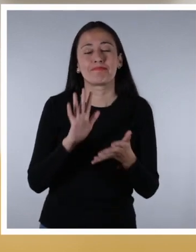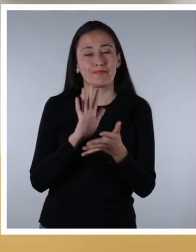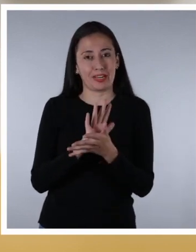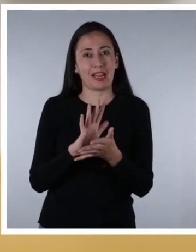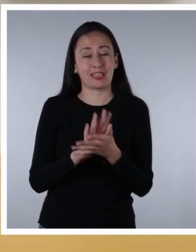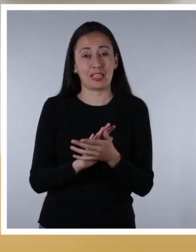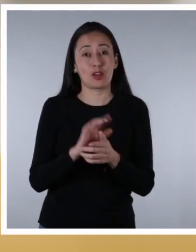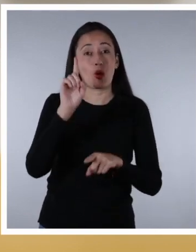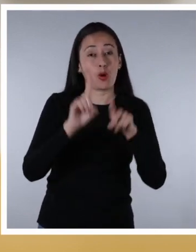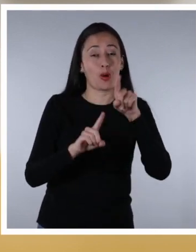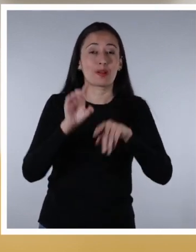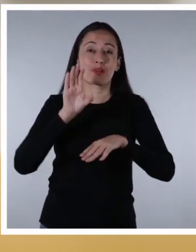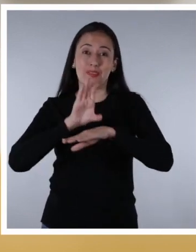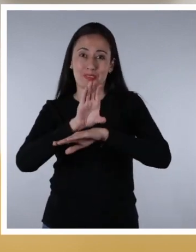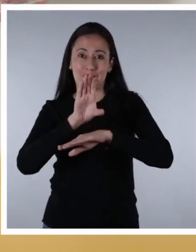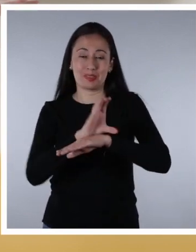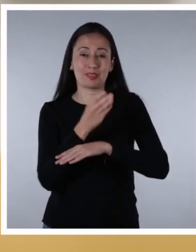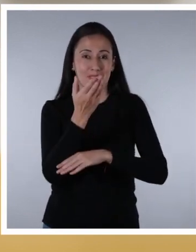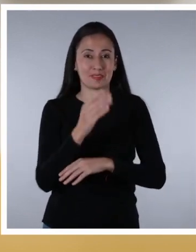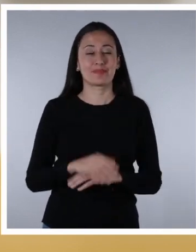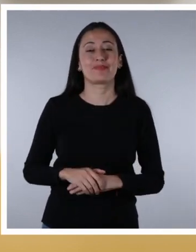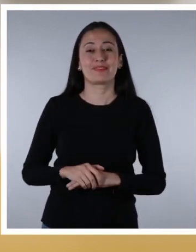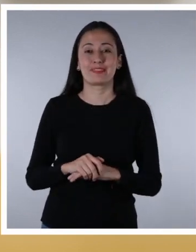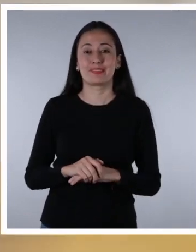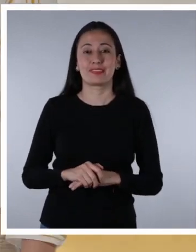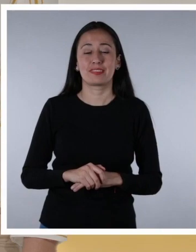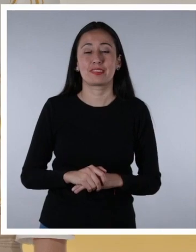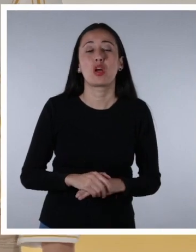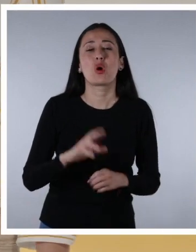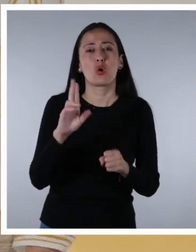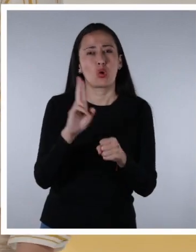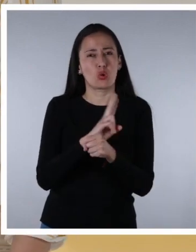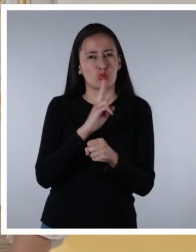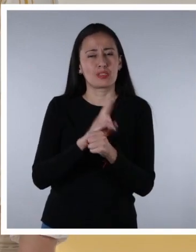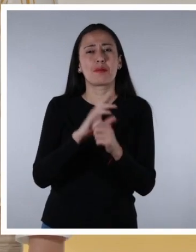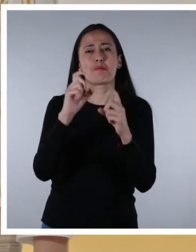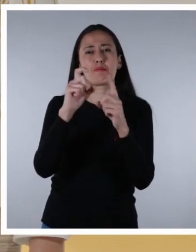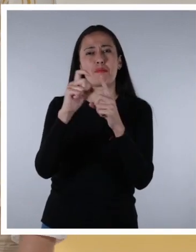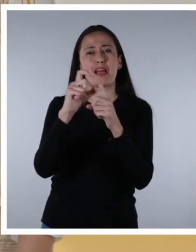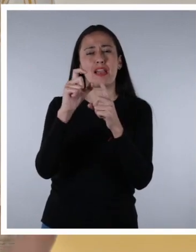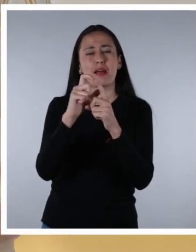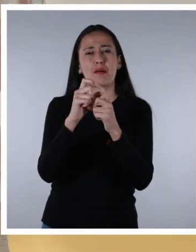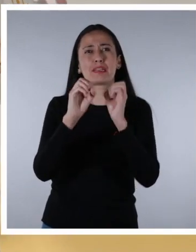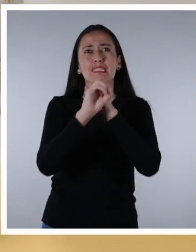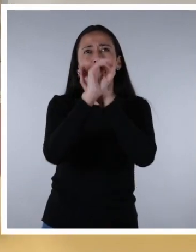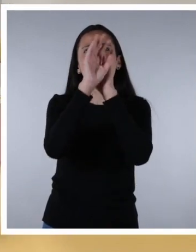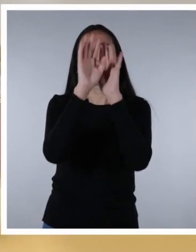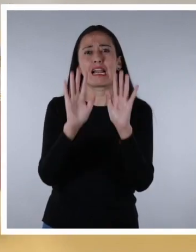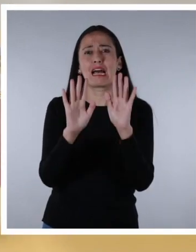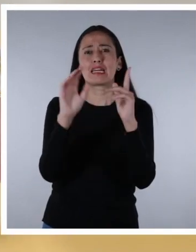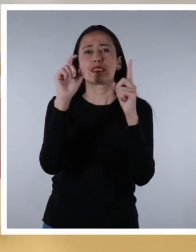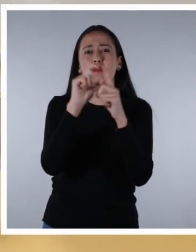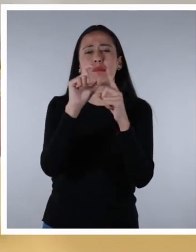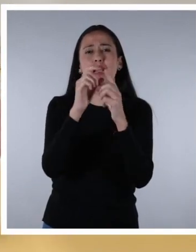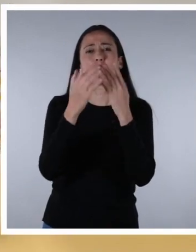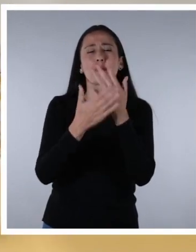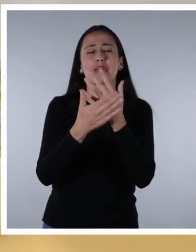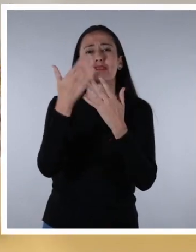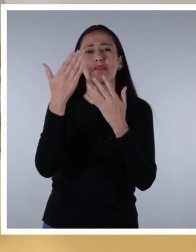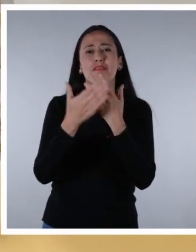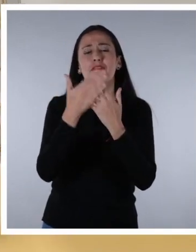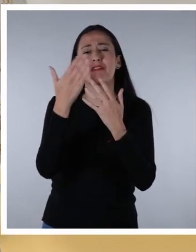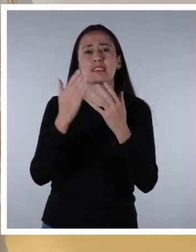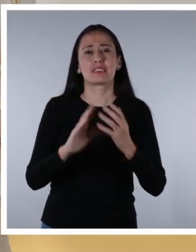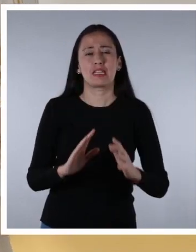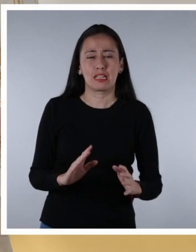Aquí te dejo algunos consejos prácticos que puedes aplicar. Usa palabras sencillas. La comunicación se relaciona no